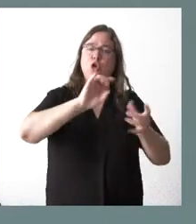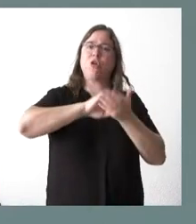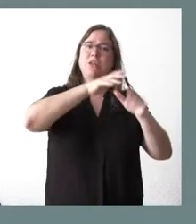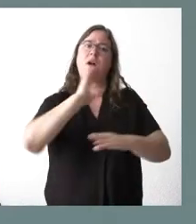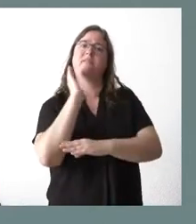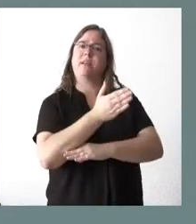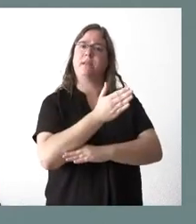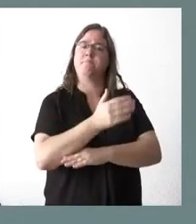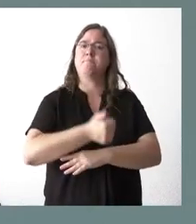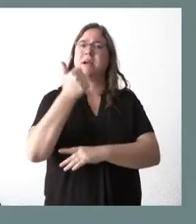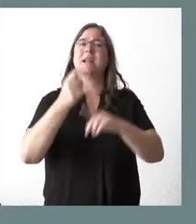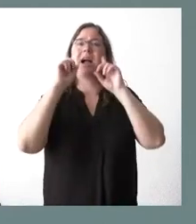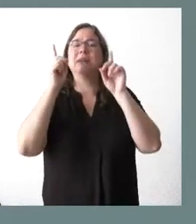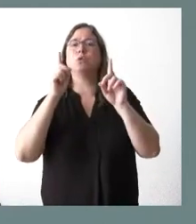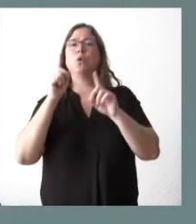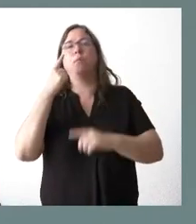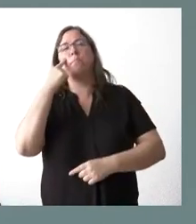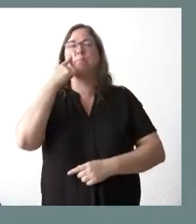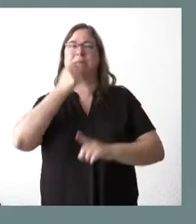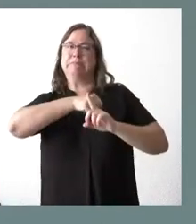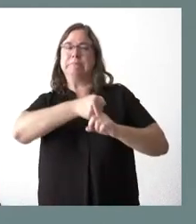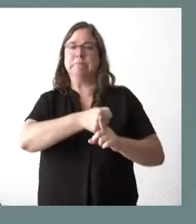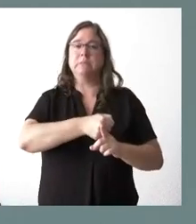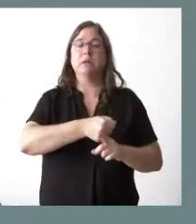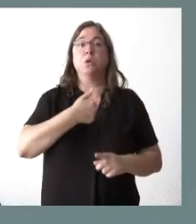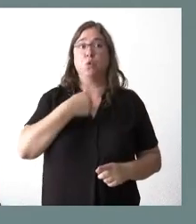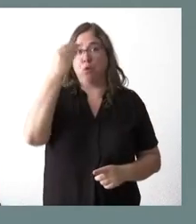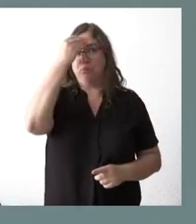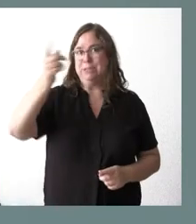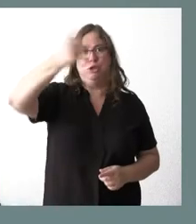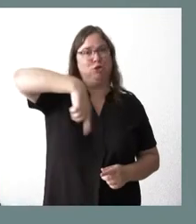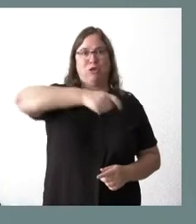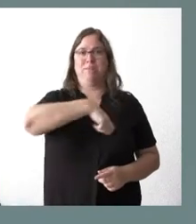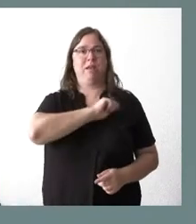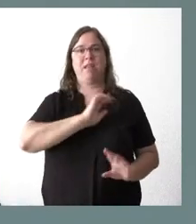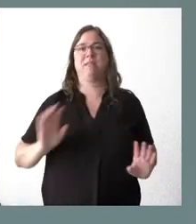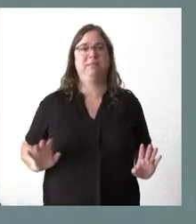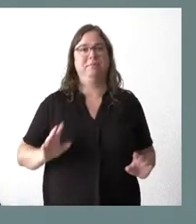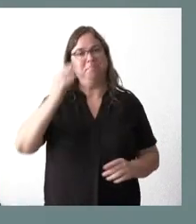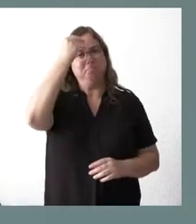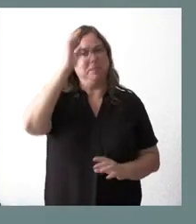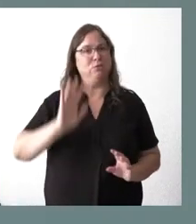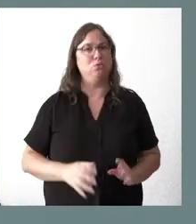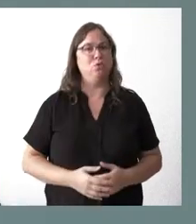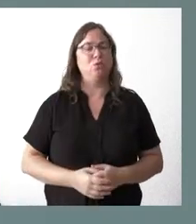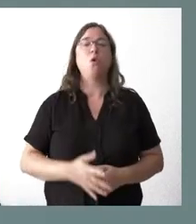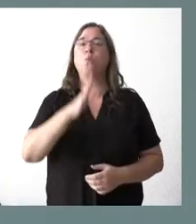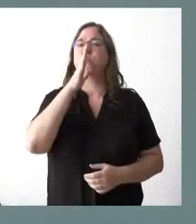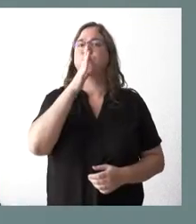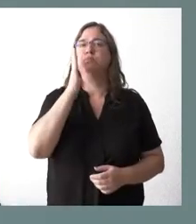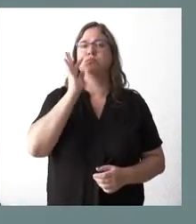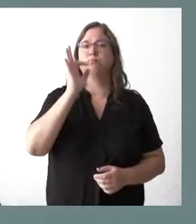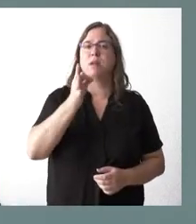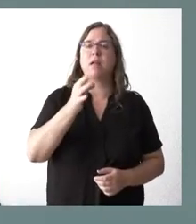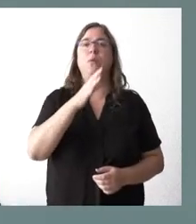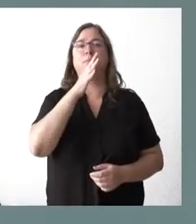caso, sobre la presión tributaria. Yo creo que lo son los de toda España, en general, porque es verdad que, no